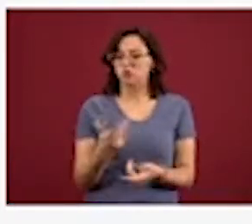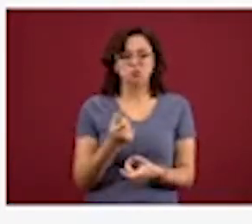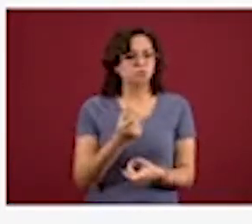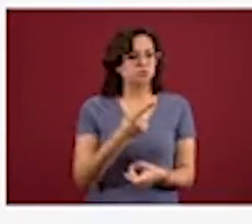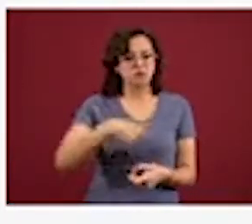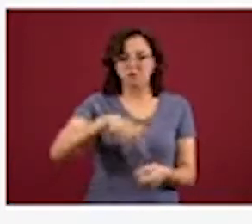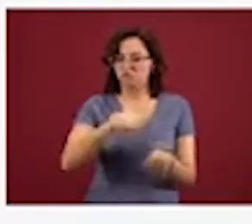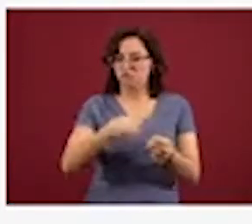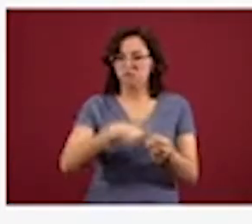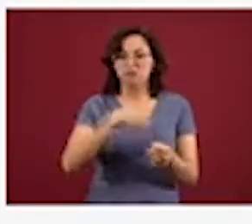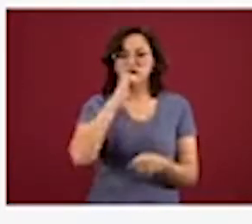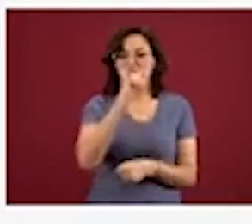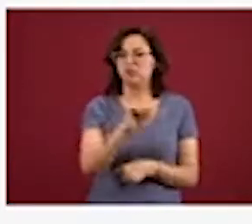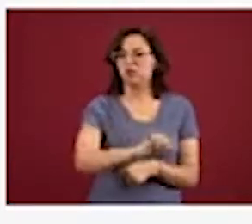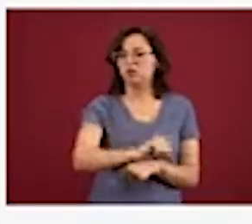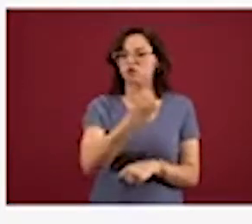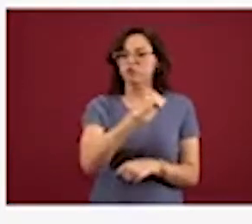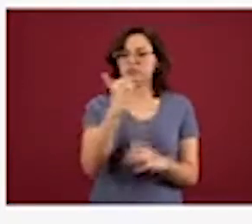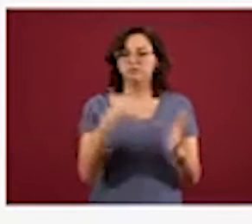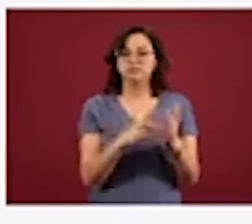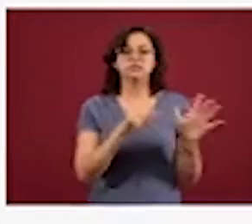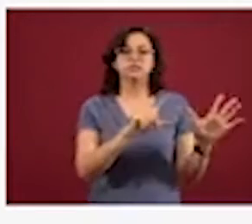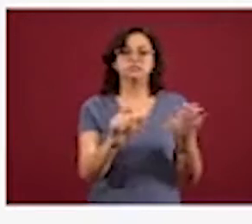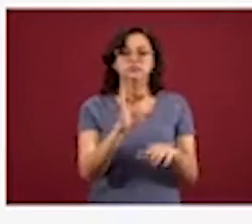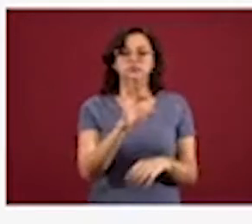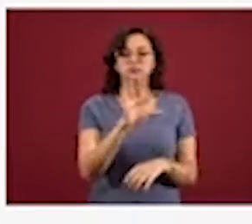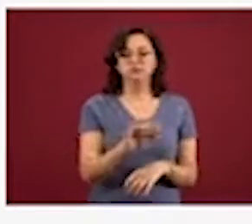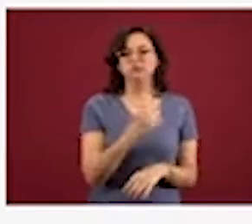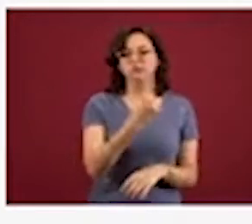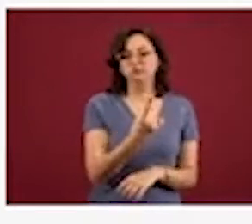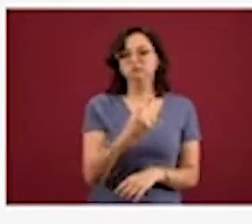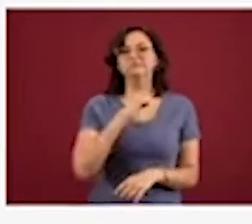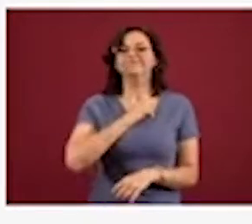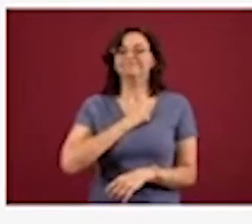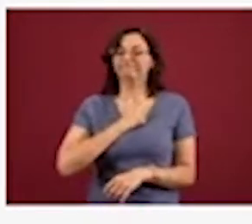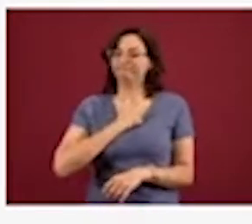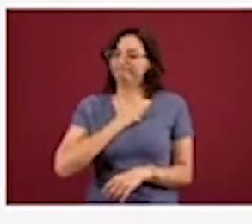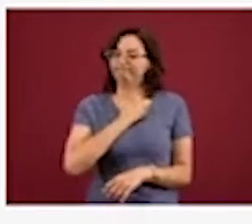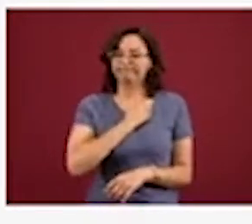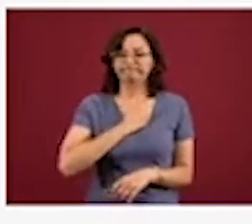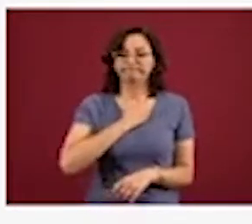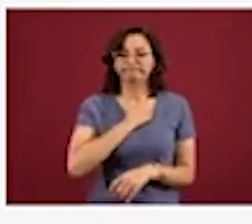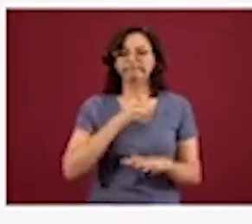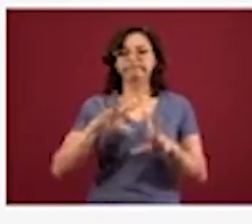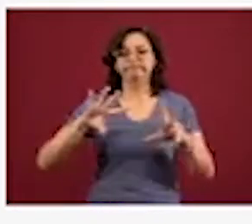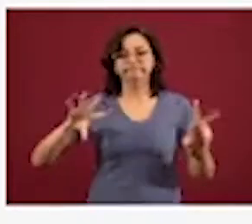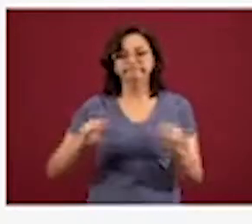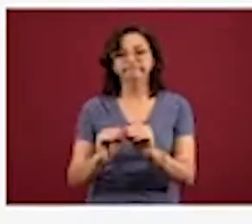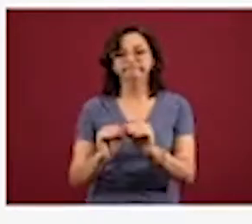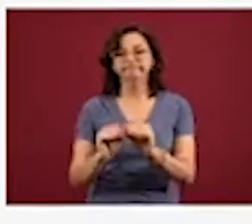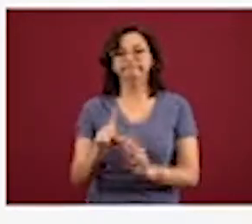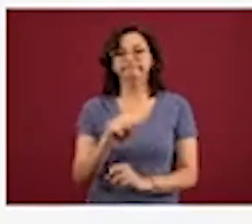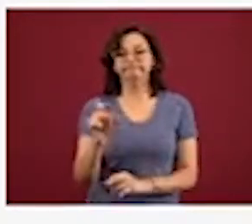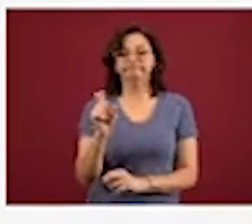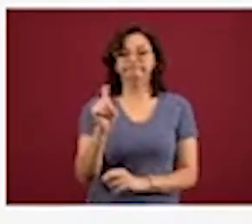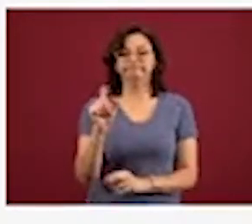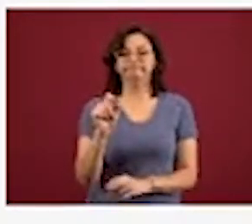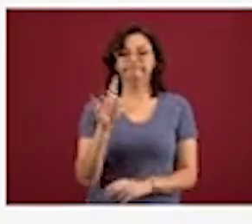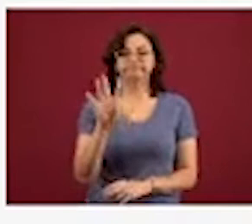.741 personas y lamentablemente se suman, para ser un total acumulado, 125